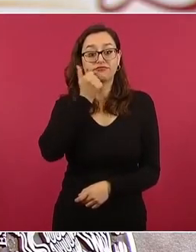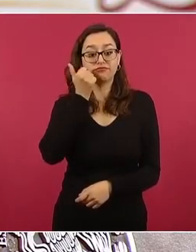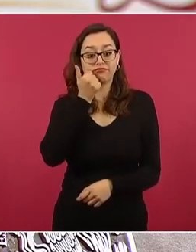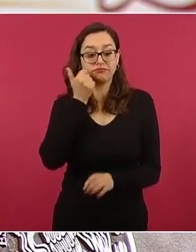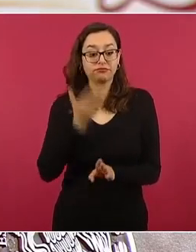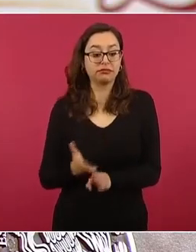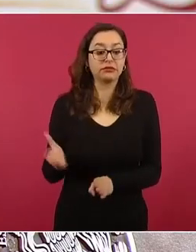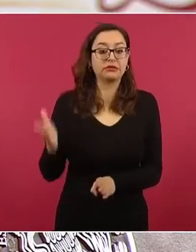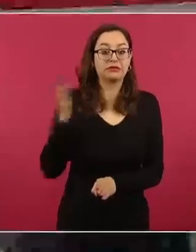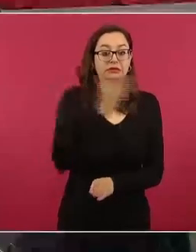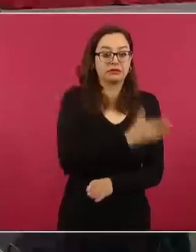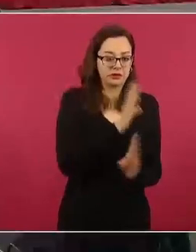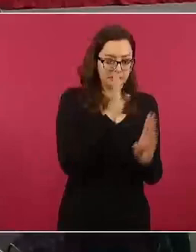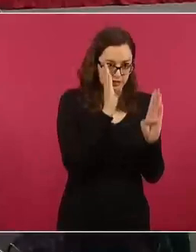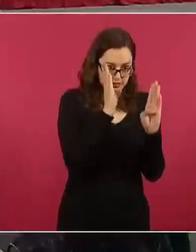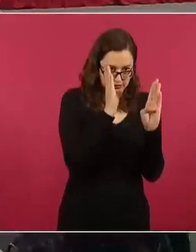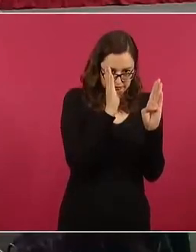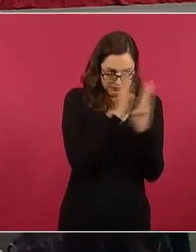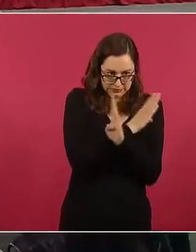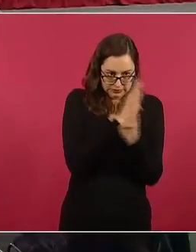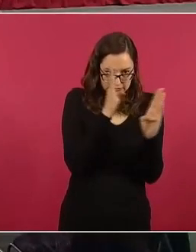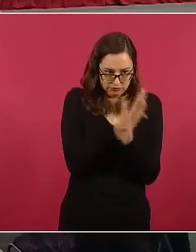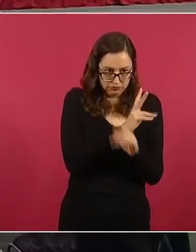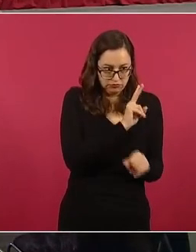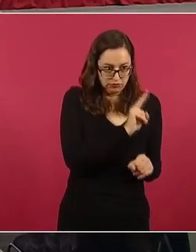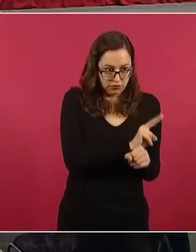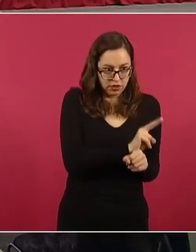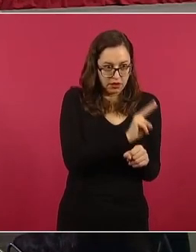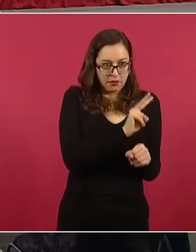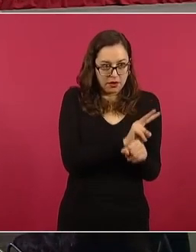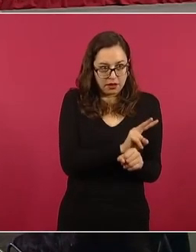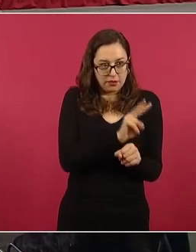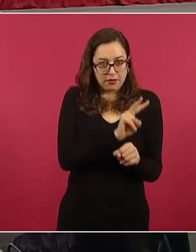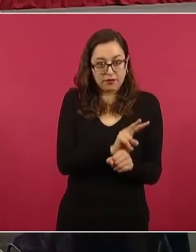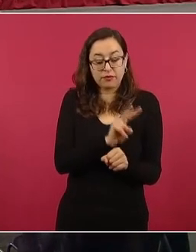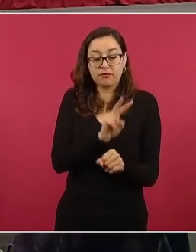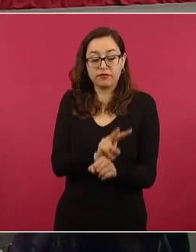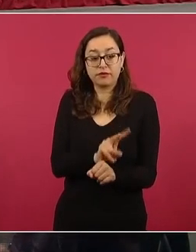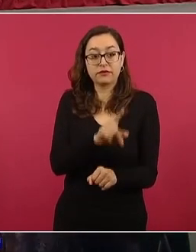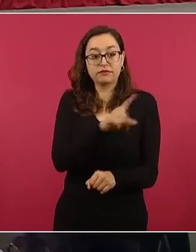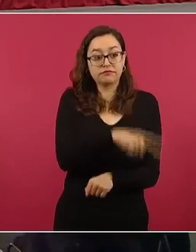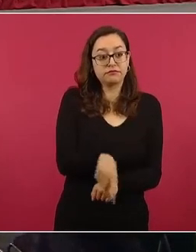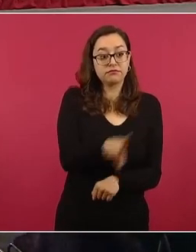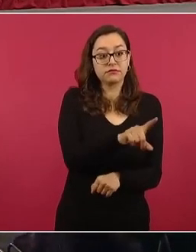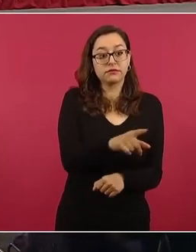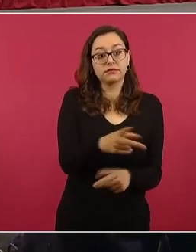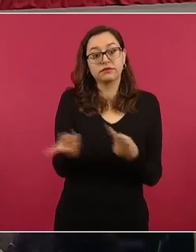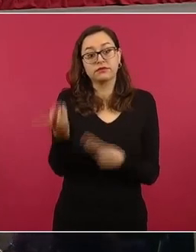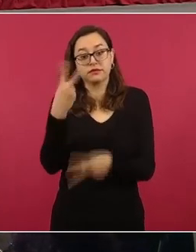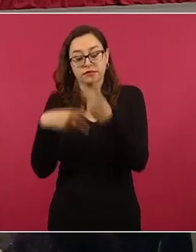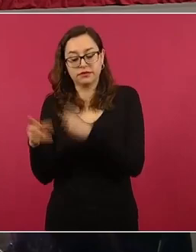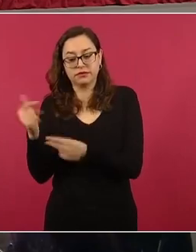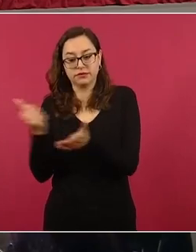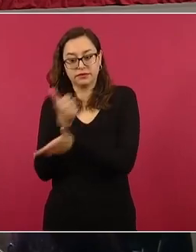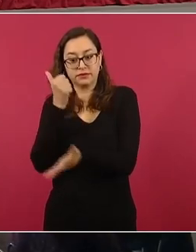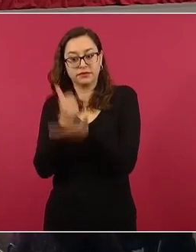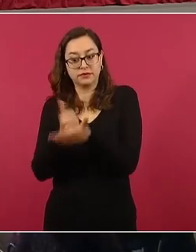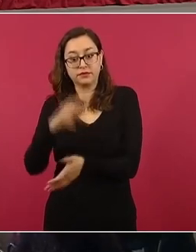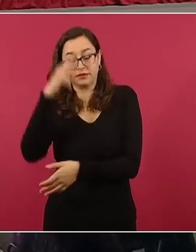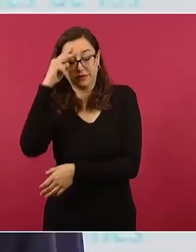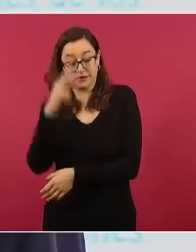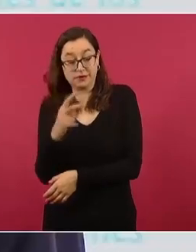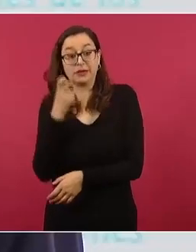previos por las movilizaciones que se iban a realizar el 2 de octubre en la Ciudad de México y cómo